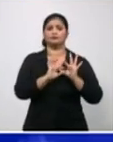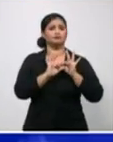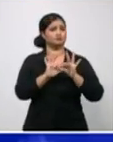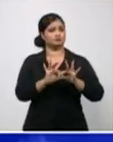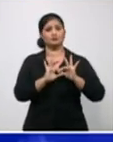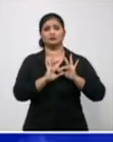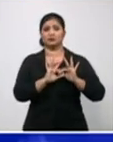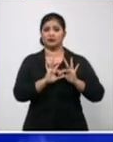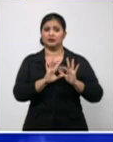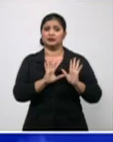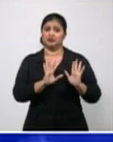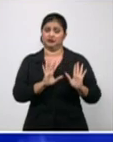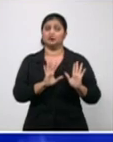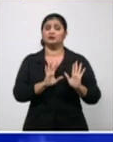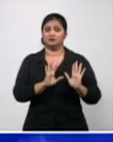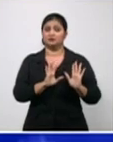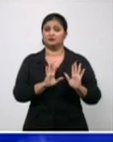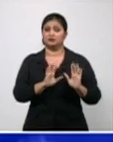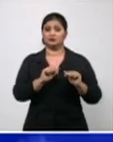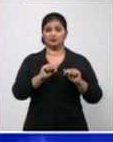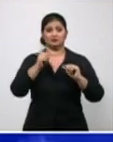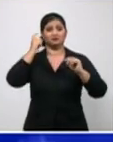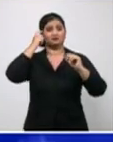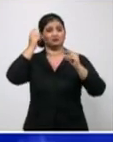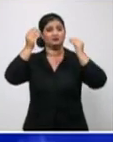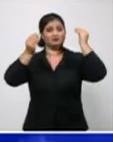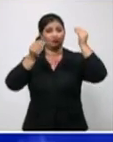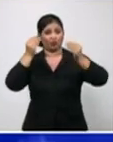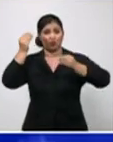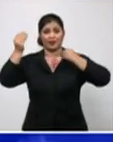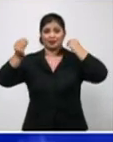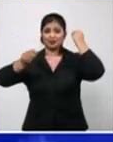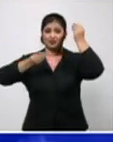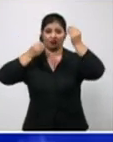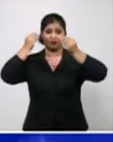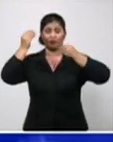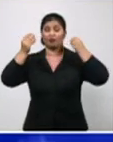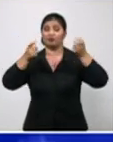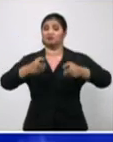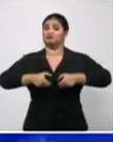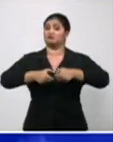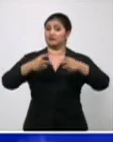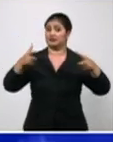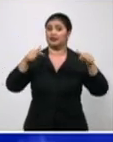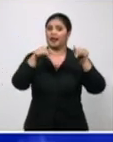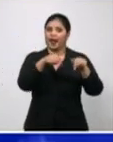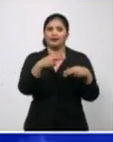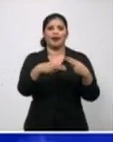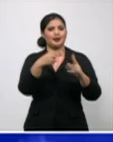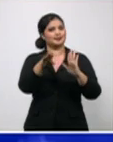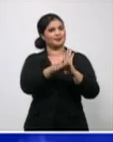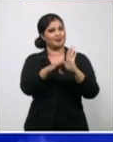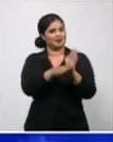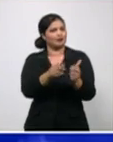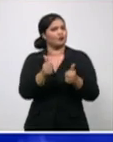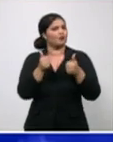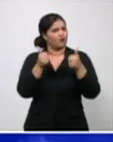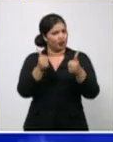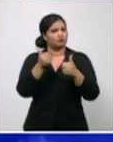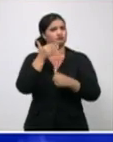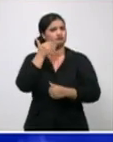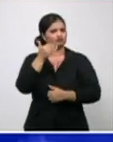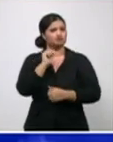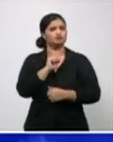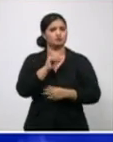preocupación ellos ven el incremento del número de casos y adoptan medidas en relación con esto. Quince